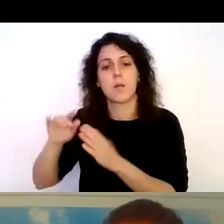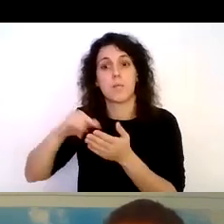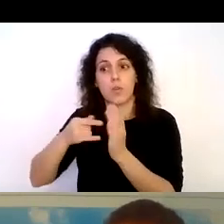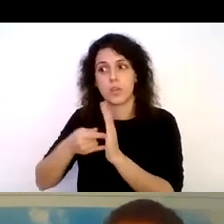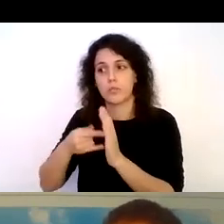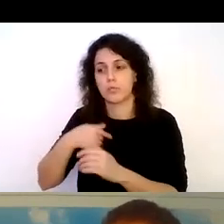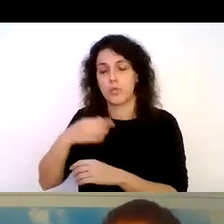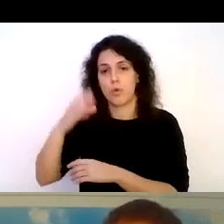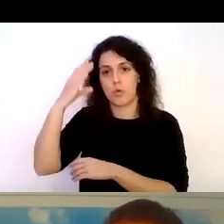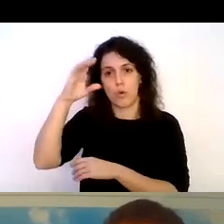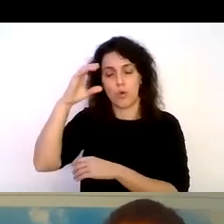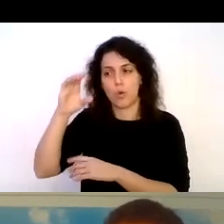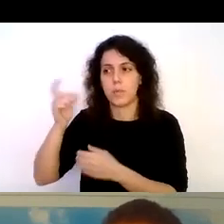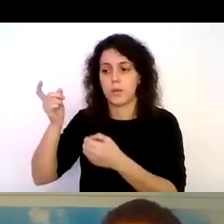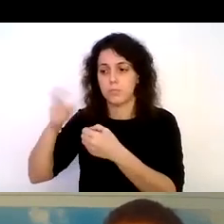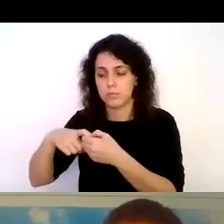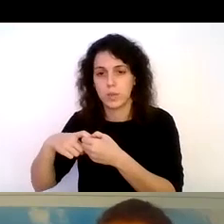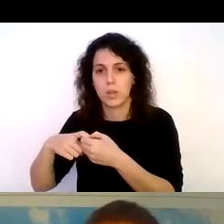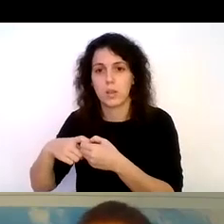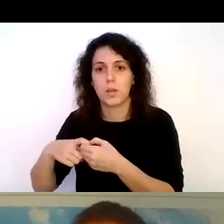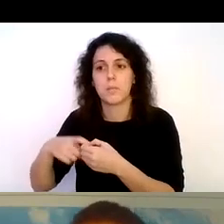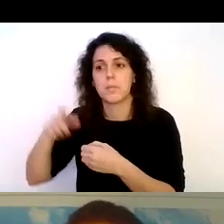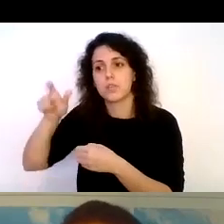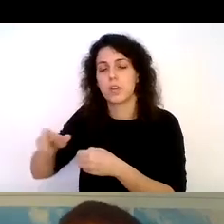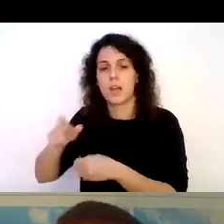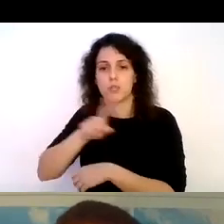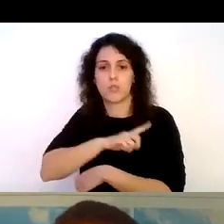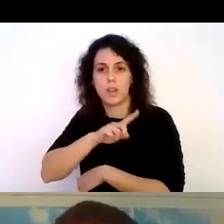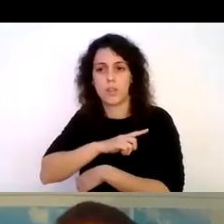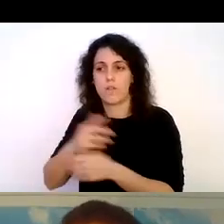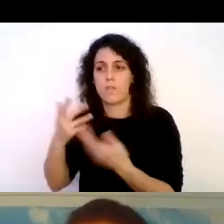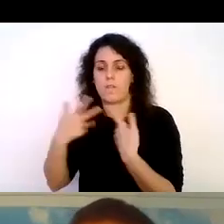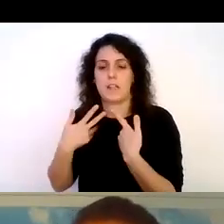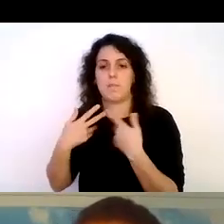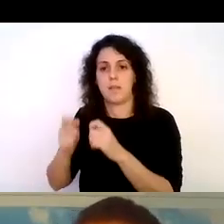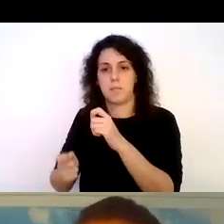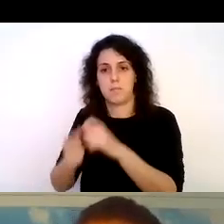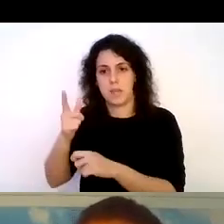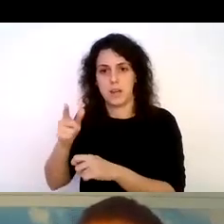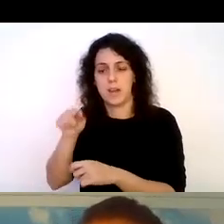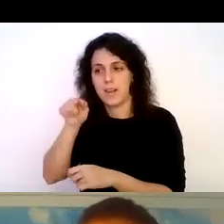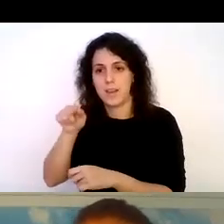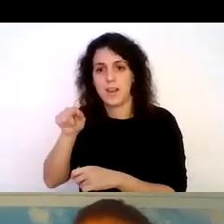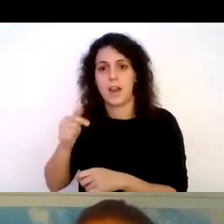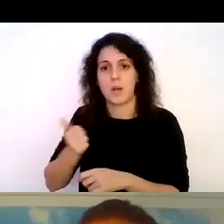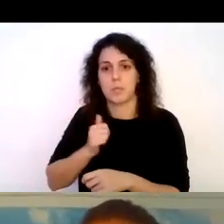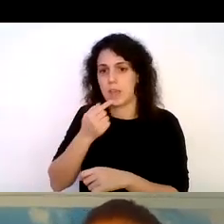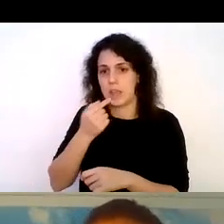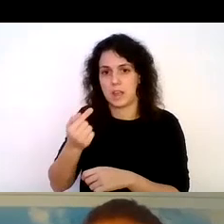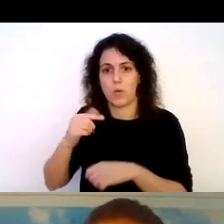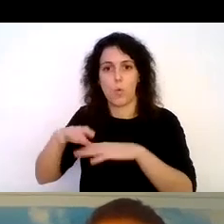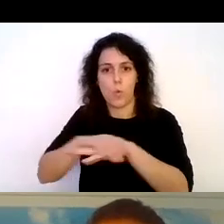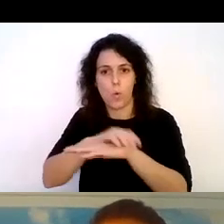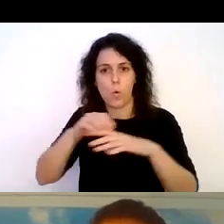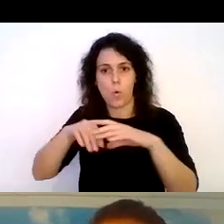Colombia con un soldado víctima de mina aprovecho para contarles que está utilizando unos guantes de membrana son unos